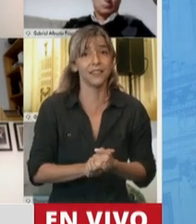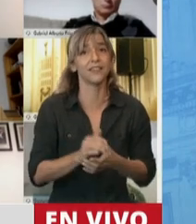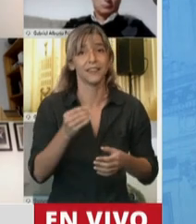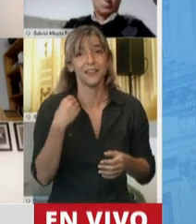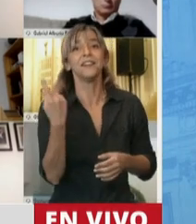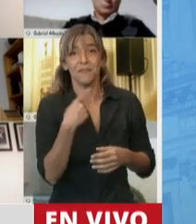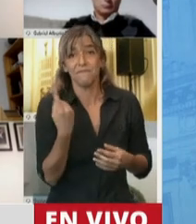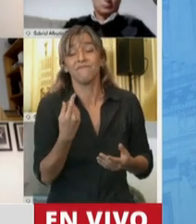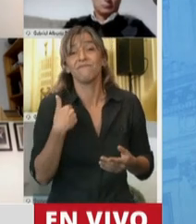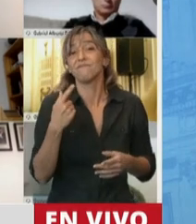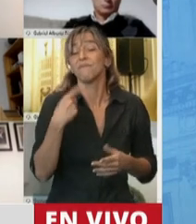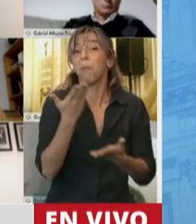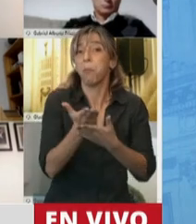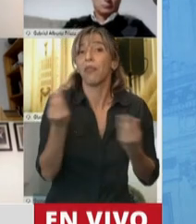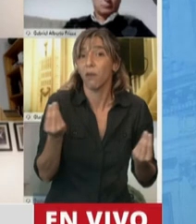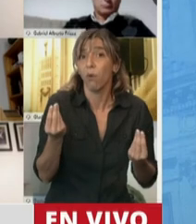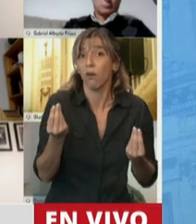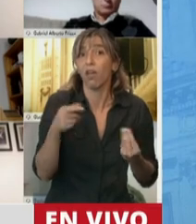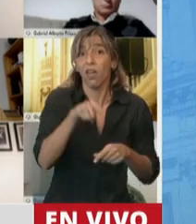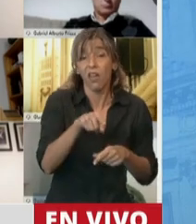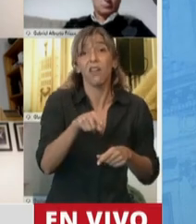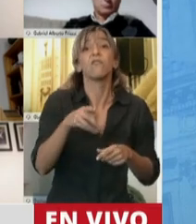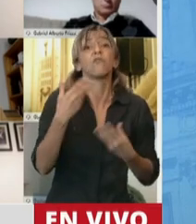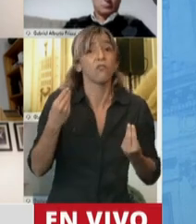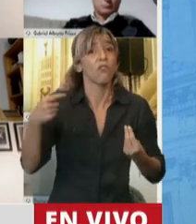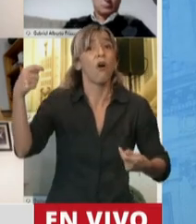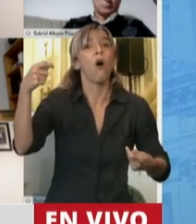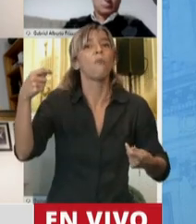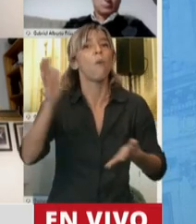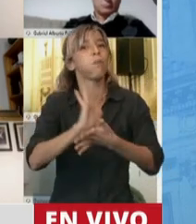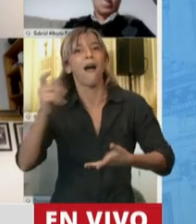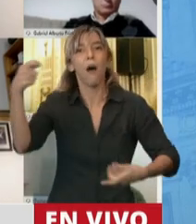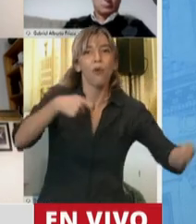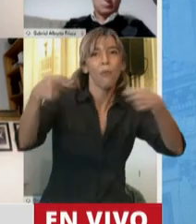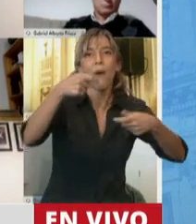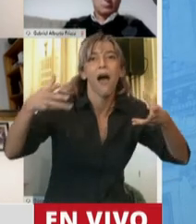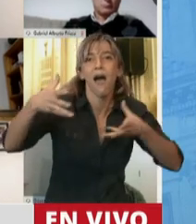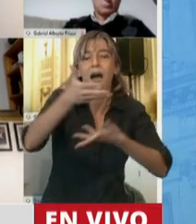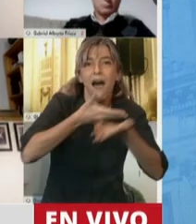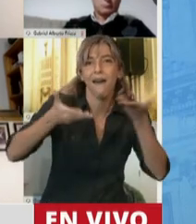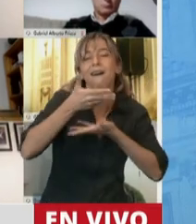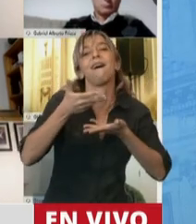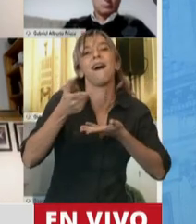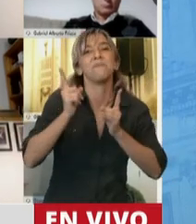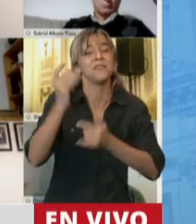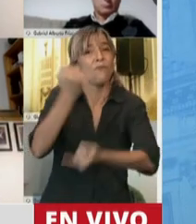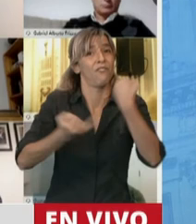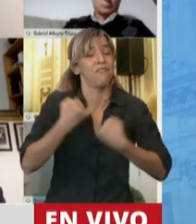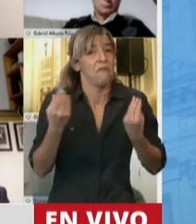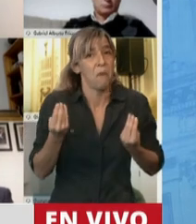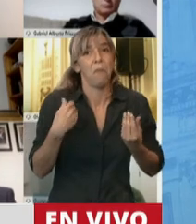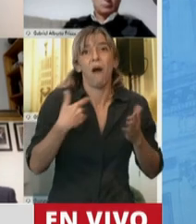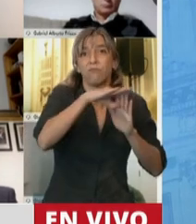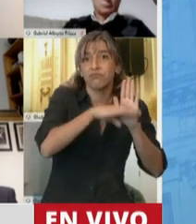quiso la reducción de aportes patronales para incentivar y para ayudar con microcréditos a las pequeñas y medianas industrias